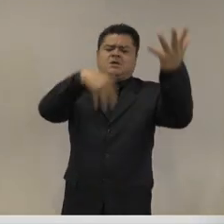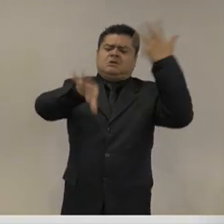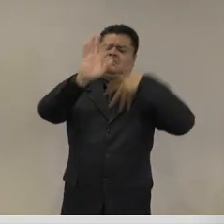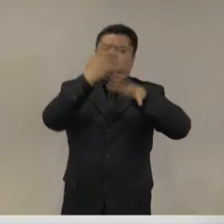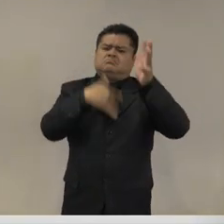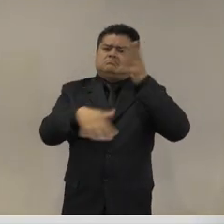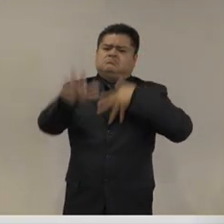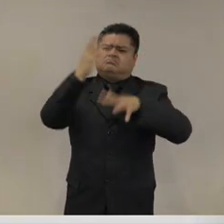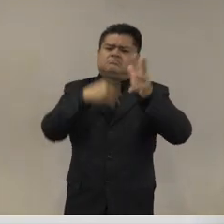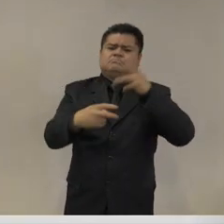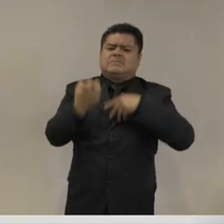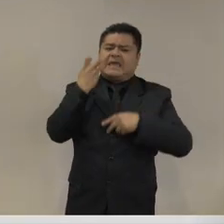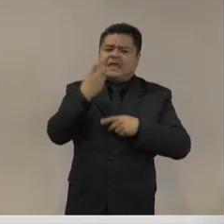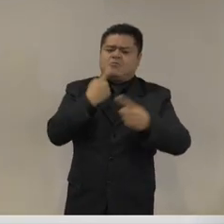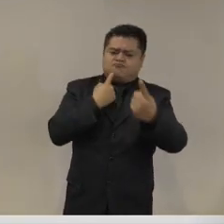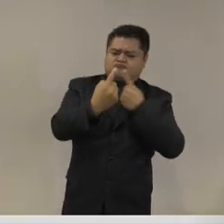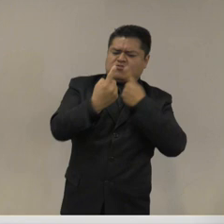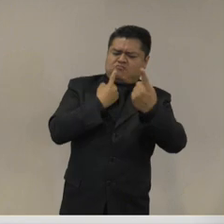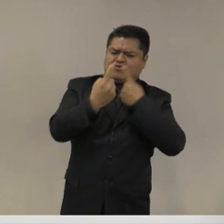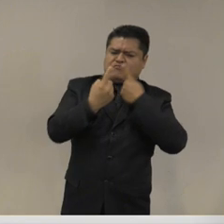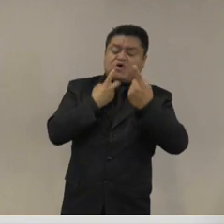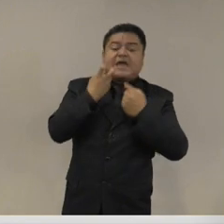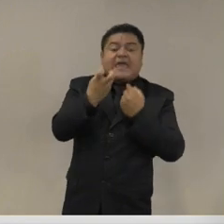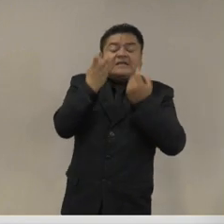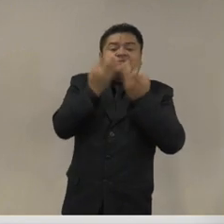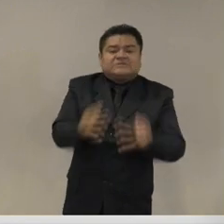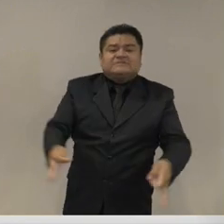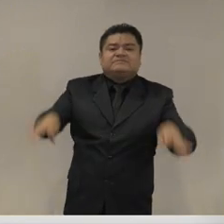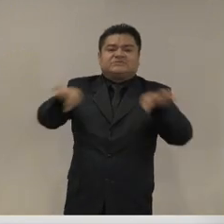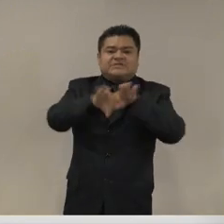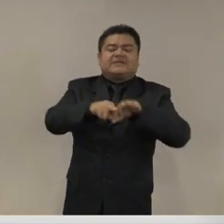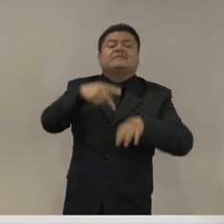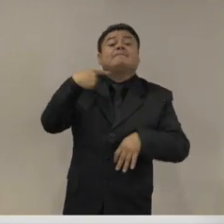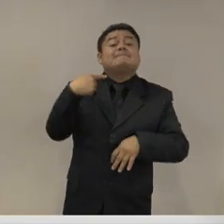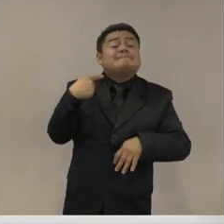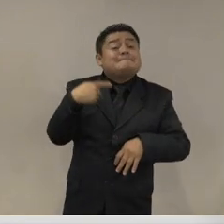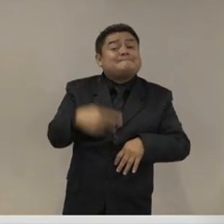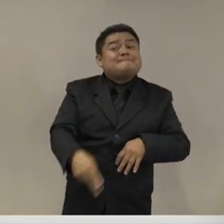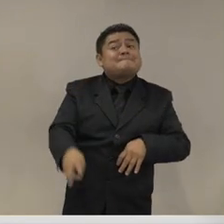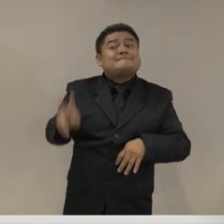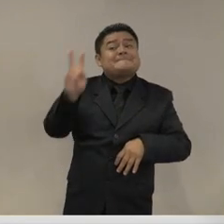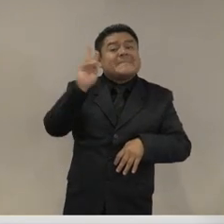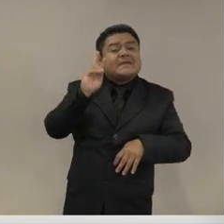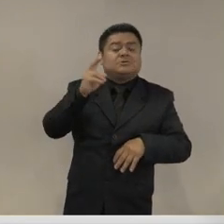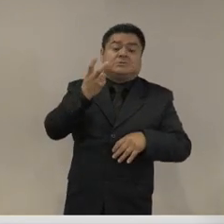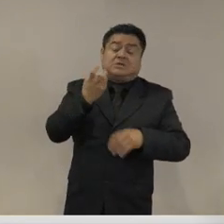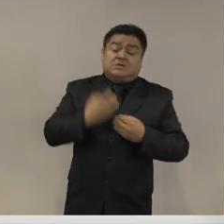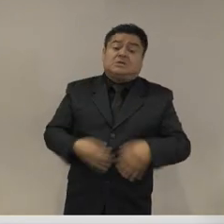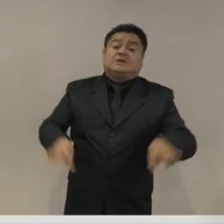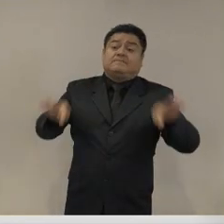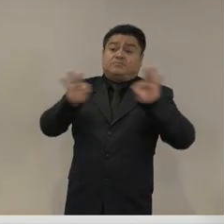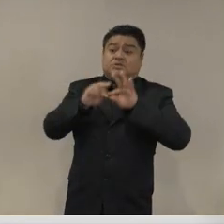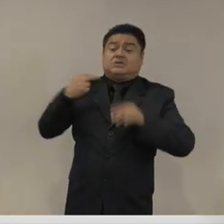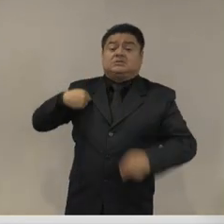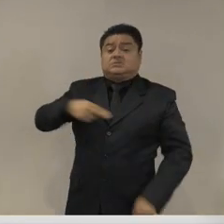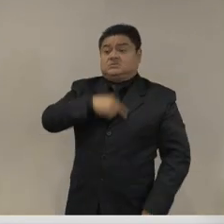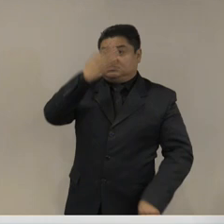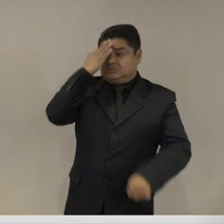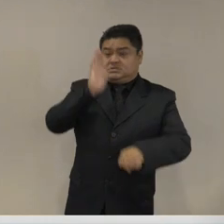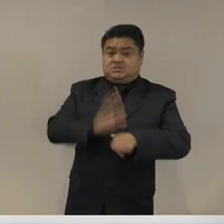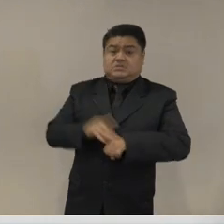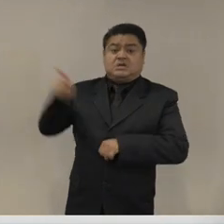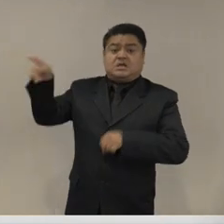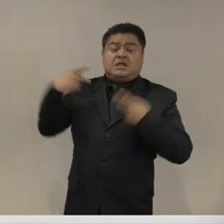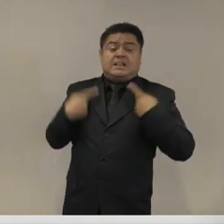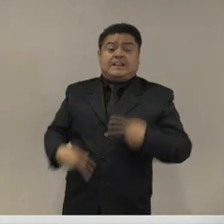recuperar que las víctimas no son la salida en términos de cierre